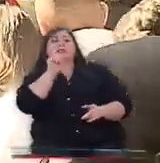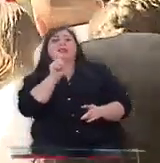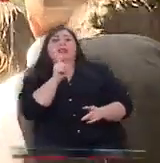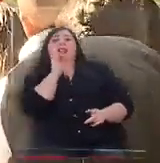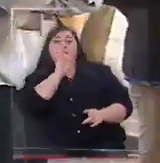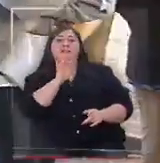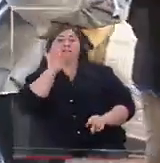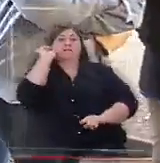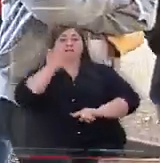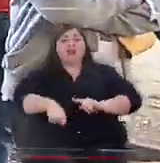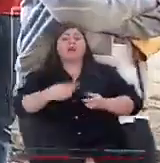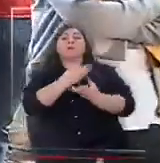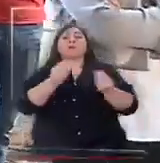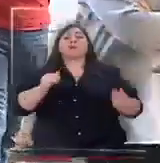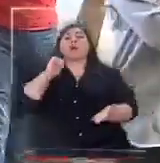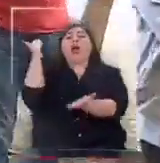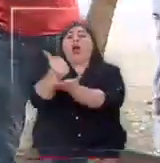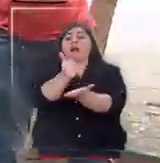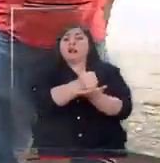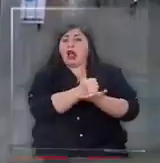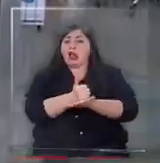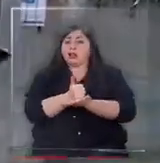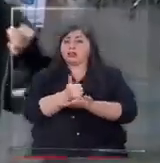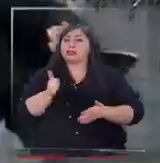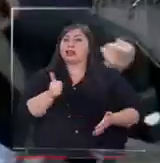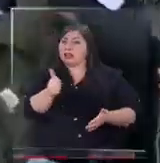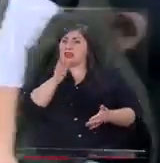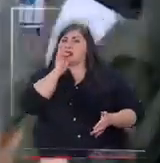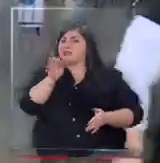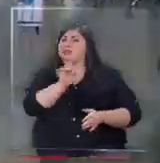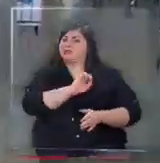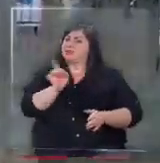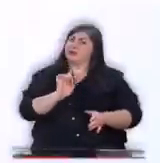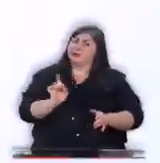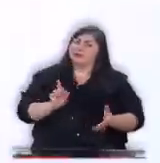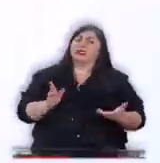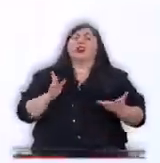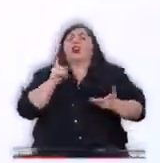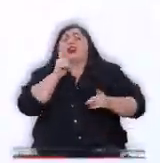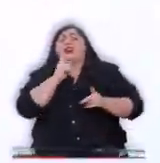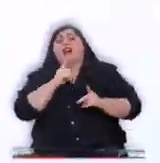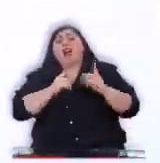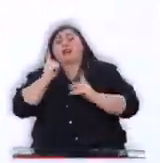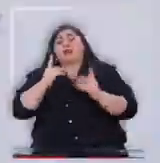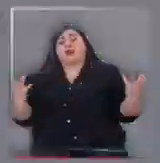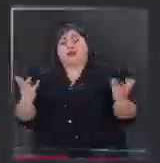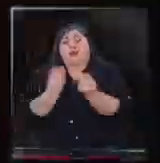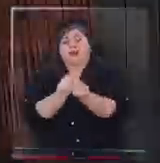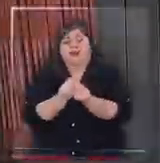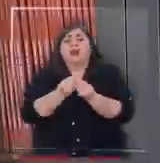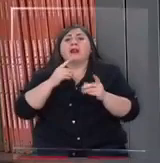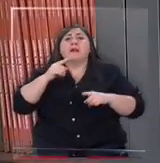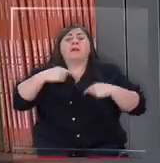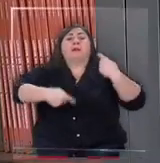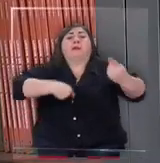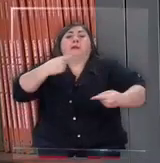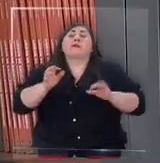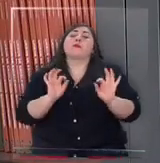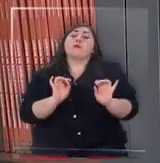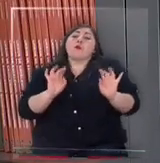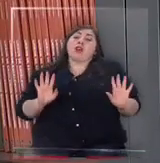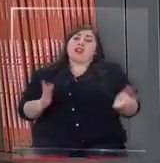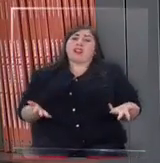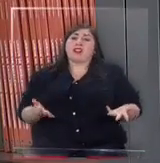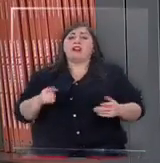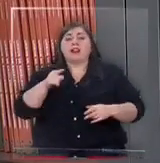última palabra, varios alcaldes se muestran reacios ante el riesgo de aglomeraciones y posibles contagios. La decisión